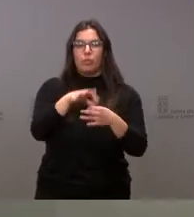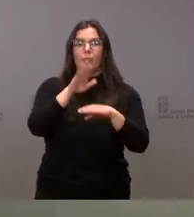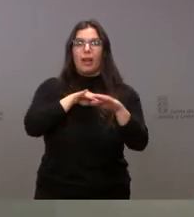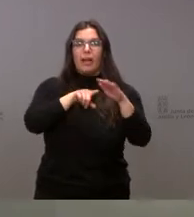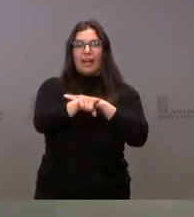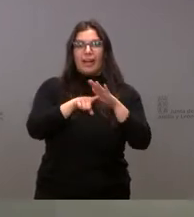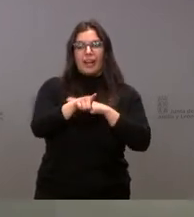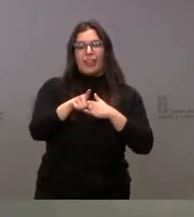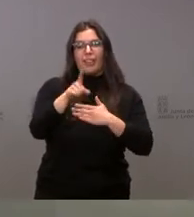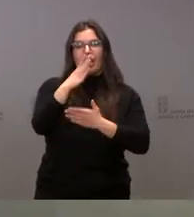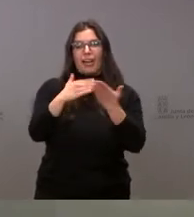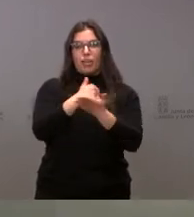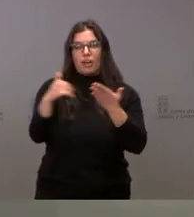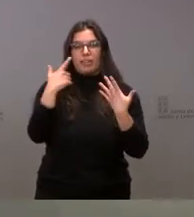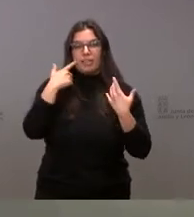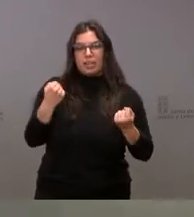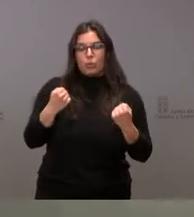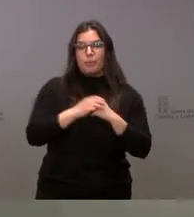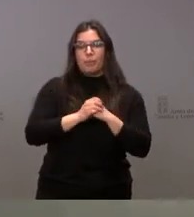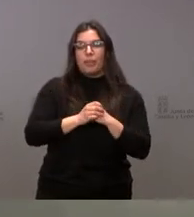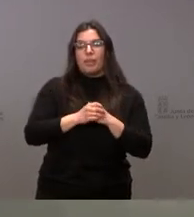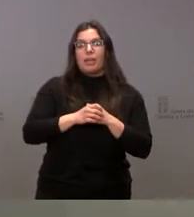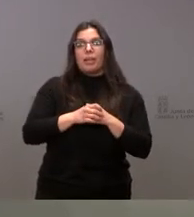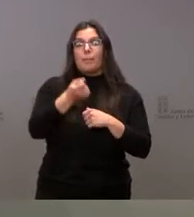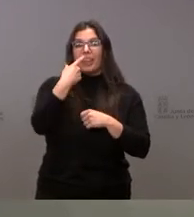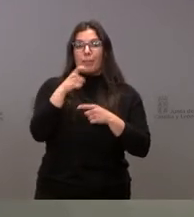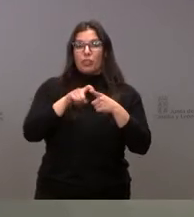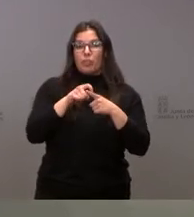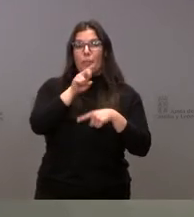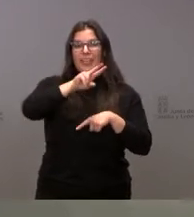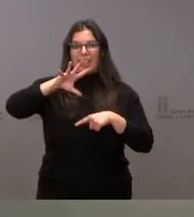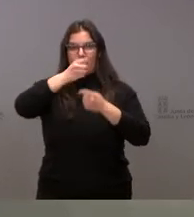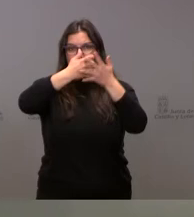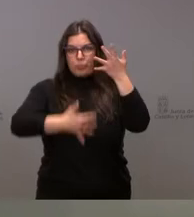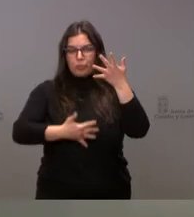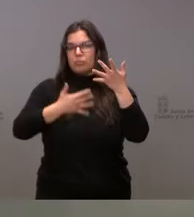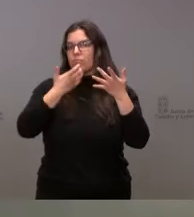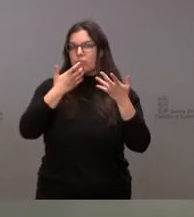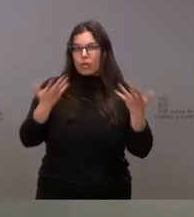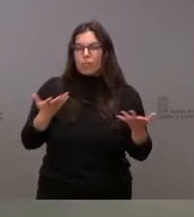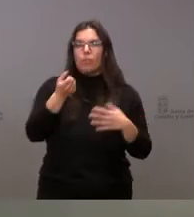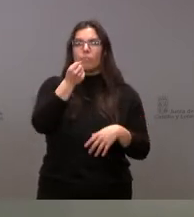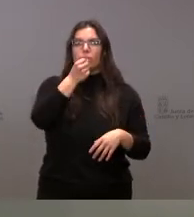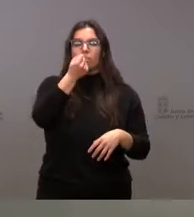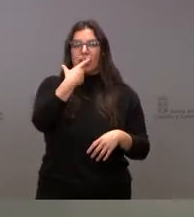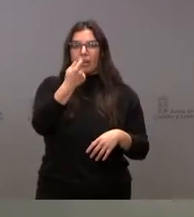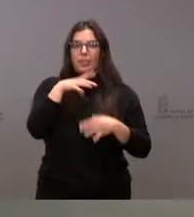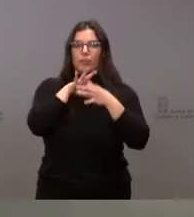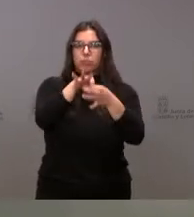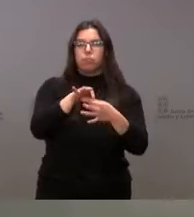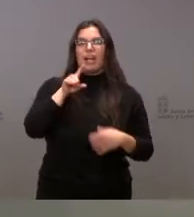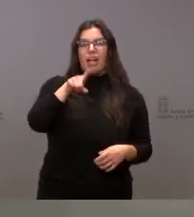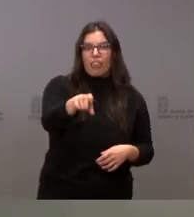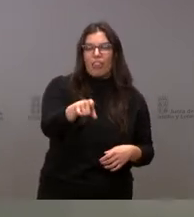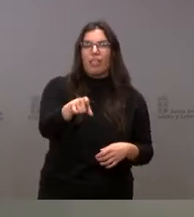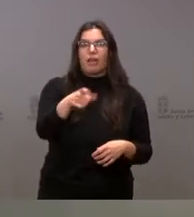Regional de Salud. 25 tipos de medicamentos, que incluye medicamentos vinculados al tratamiento del cáncer